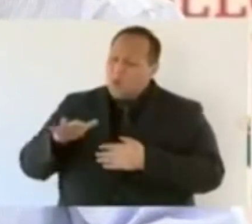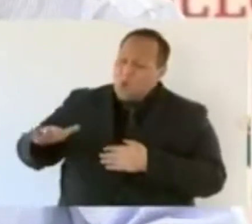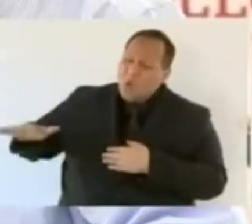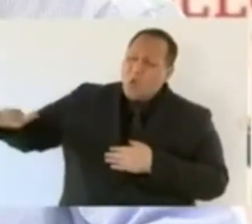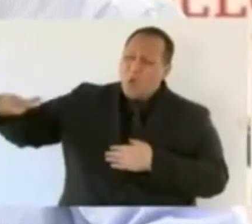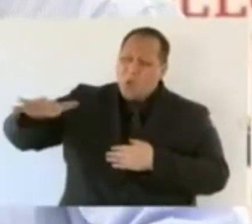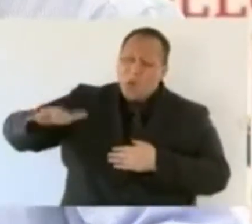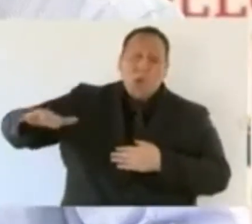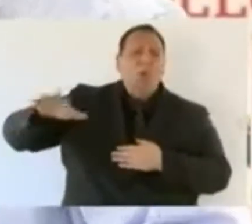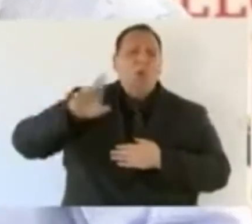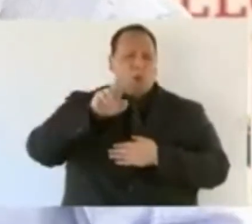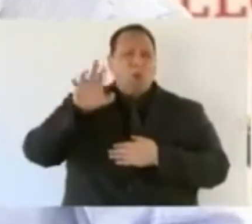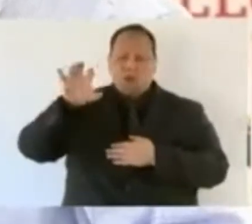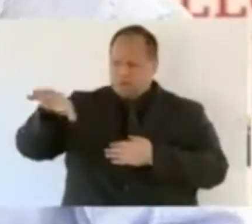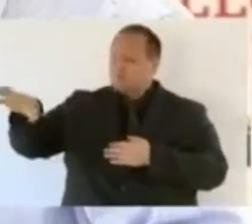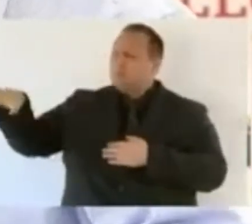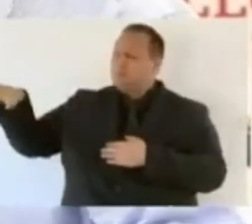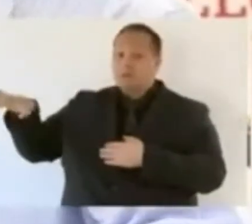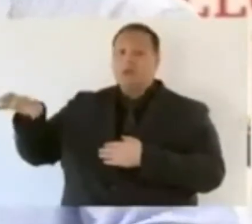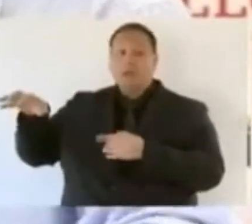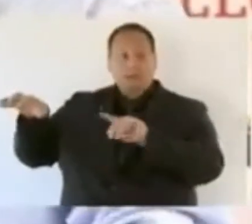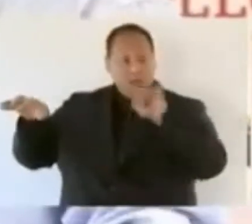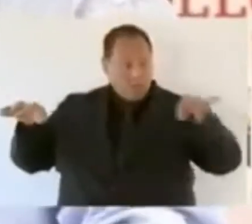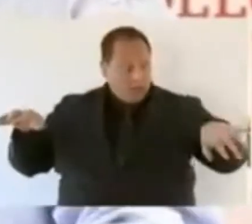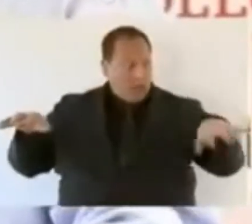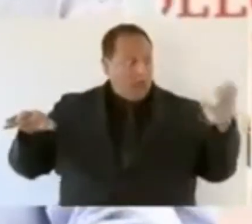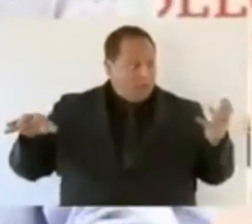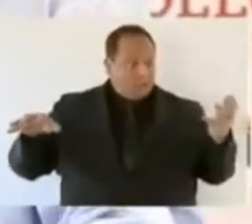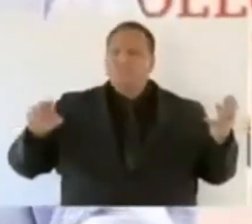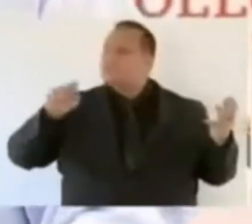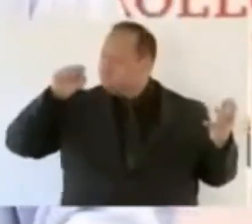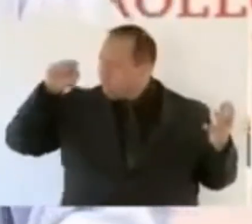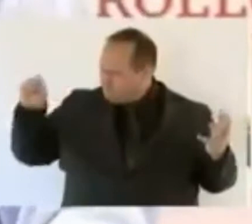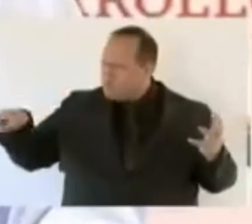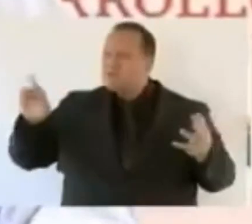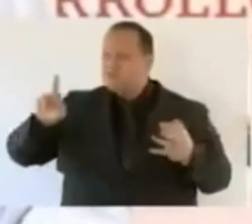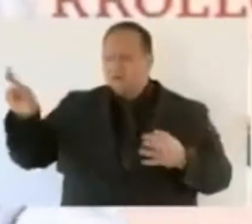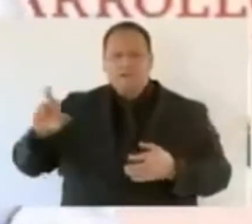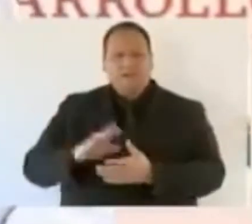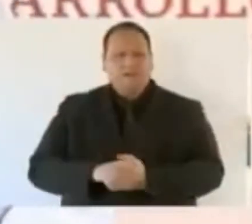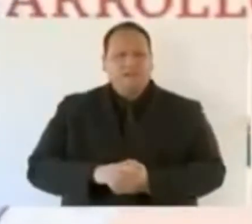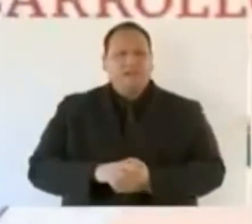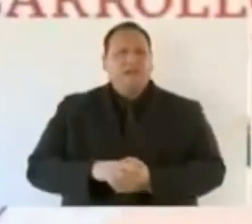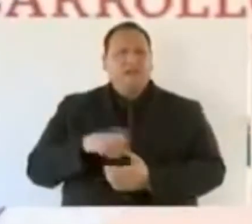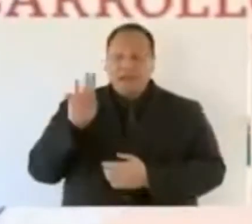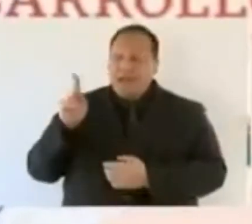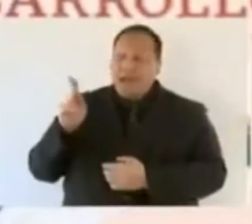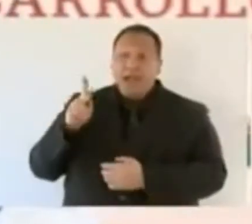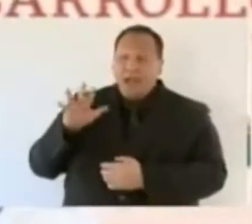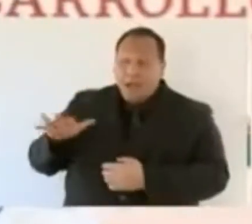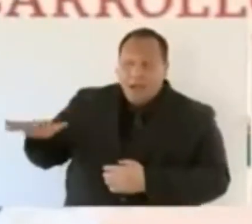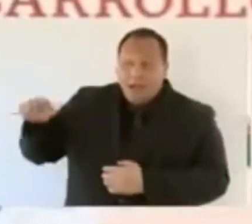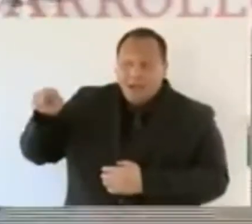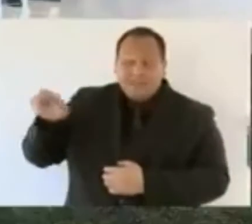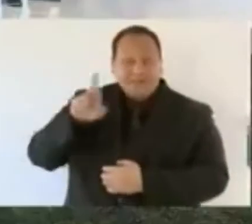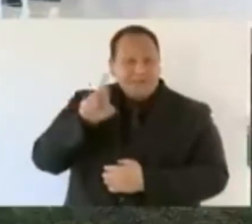en Rosarito, igual que en Tijuana, pero allá vamos a iniciar